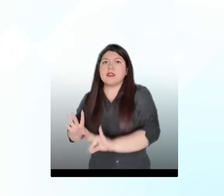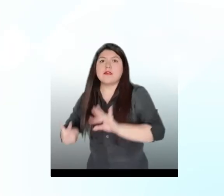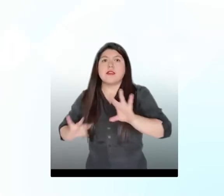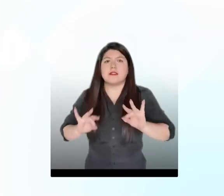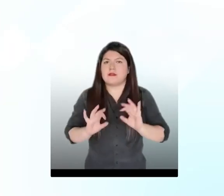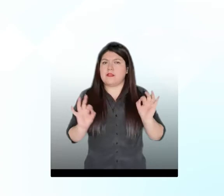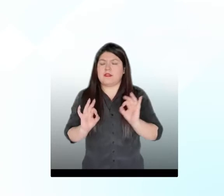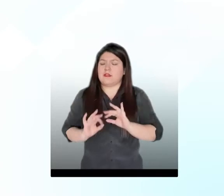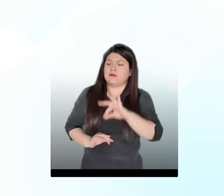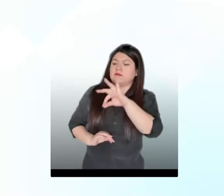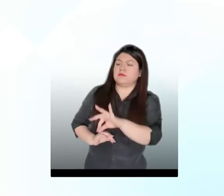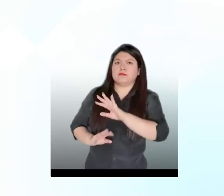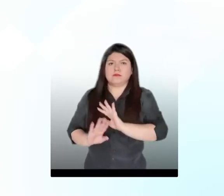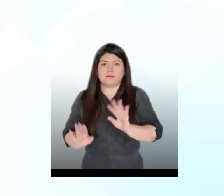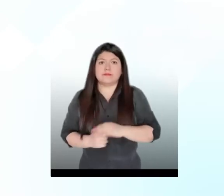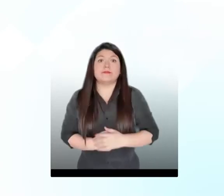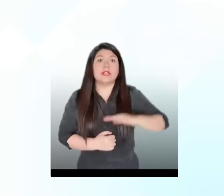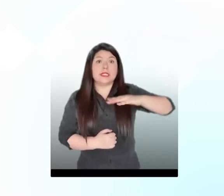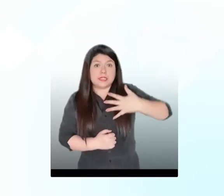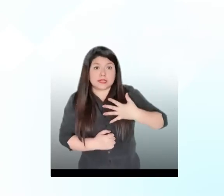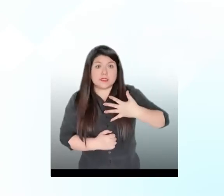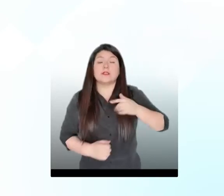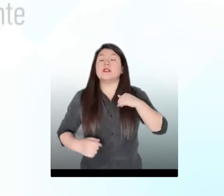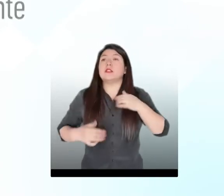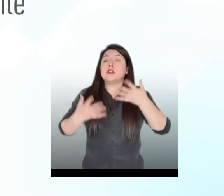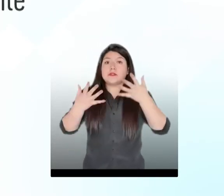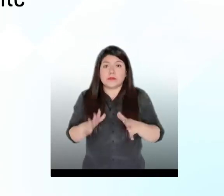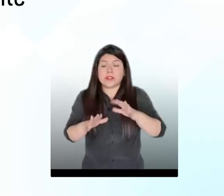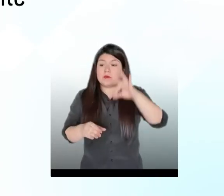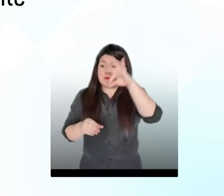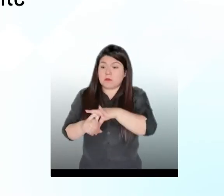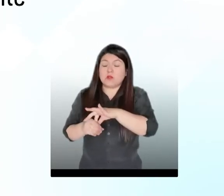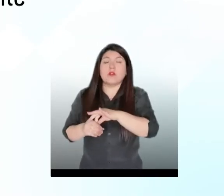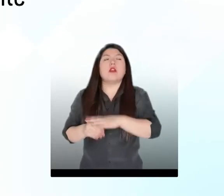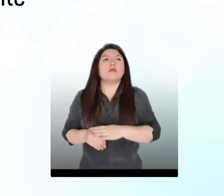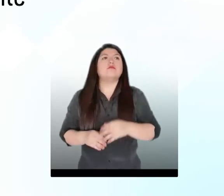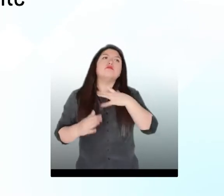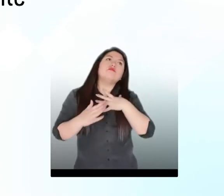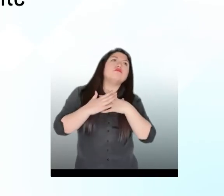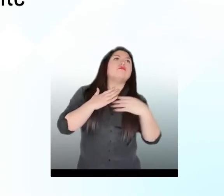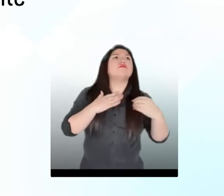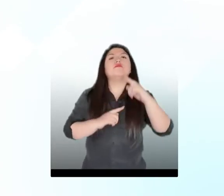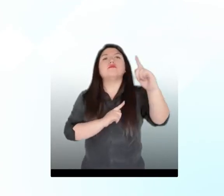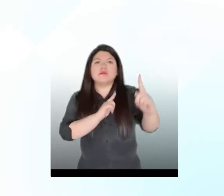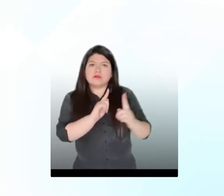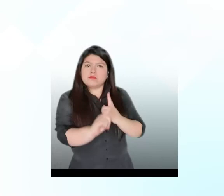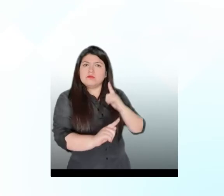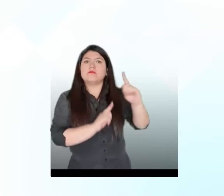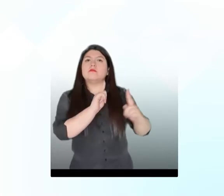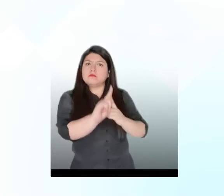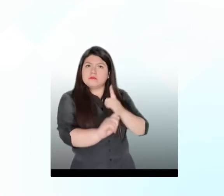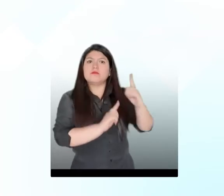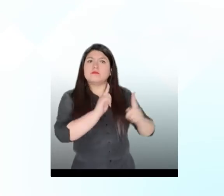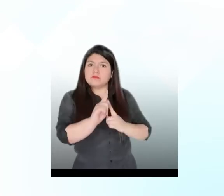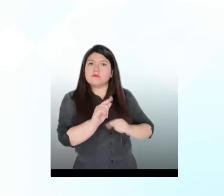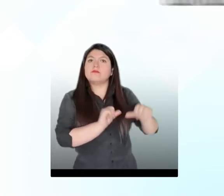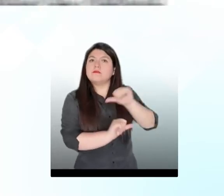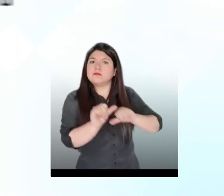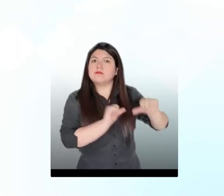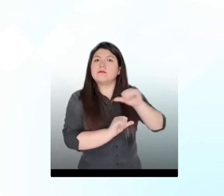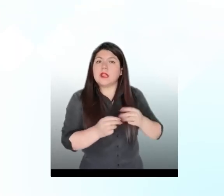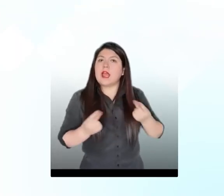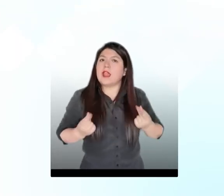Quinto, una vez ejercido su derecho al voto, saldrá del puesto inmediatamente para permitir que los demás ciudadanos también